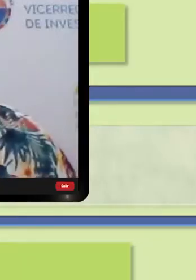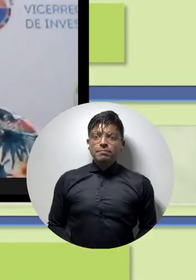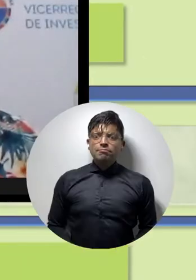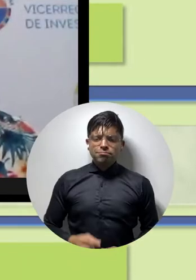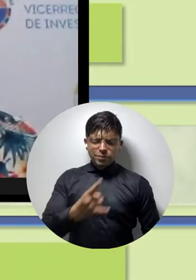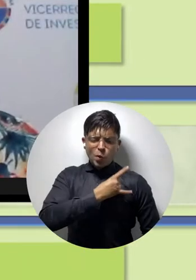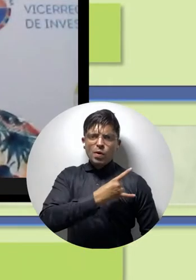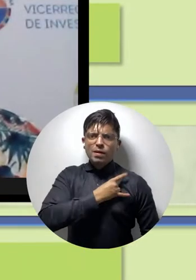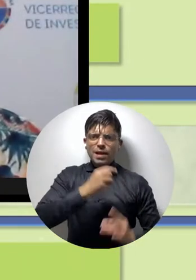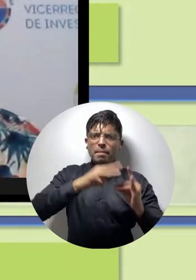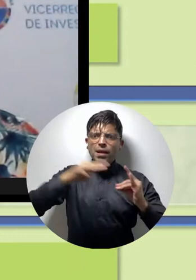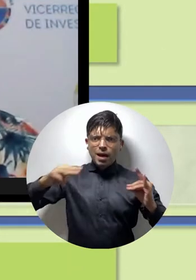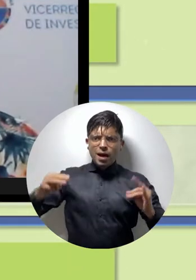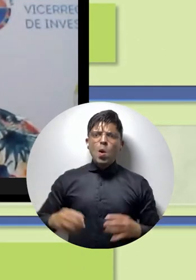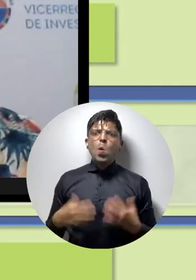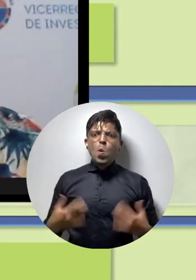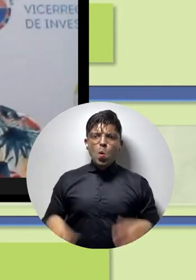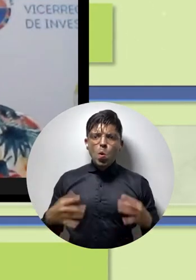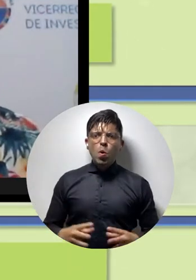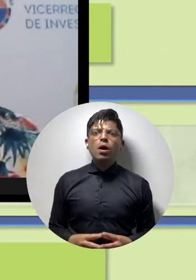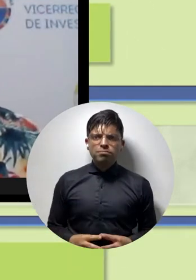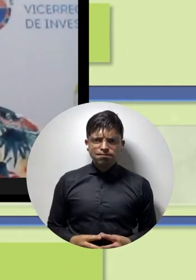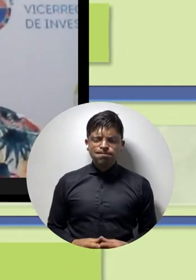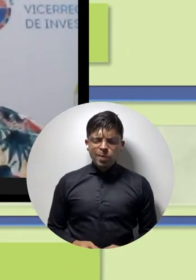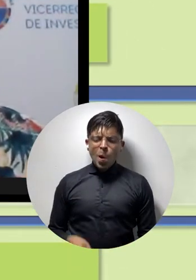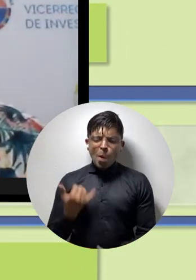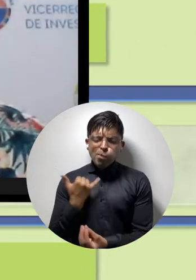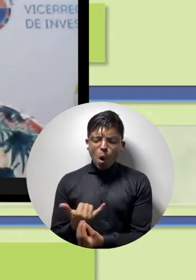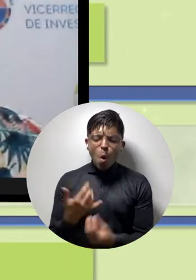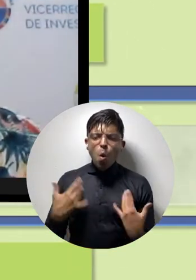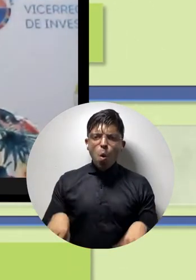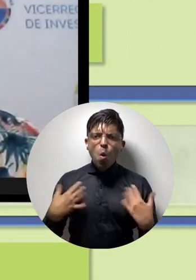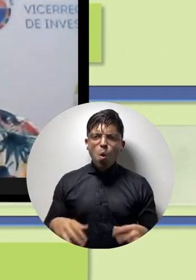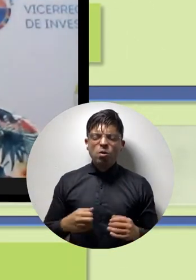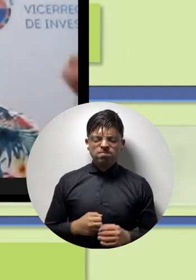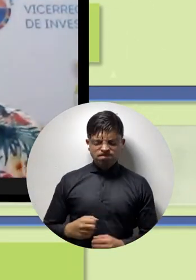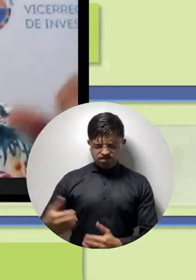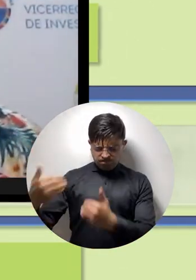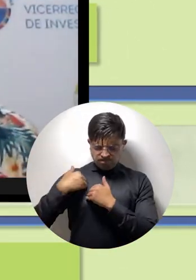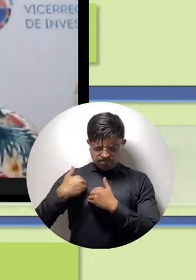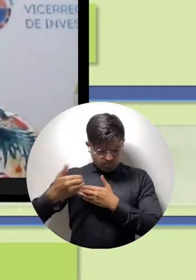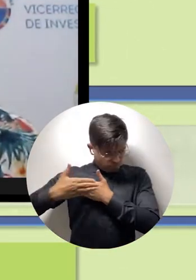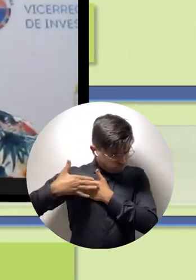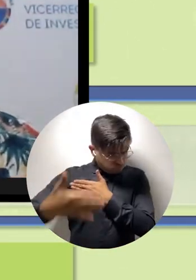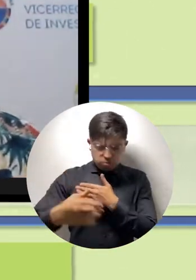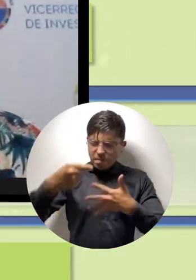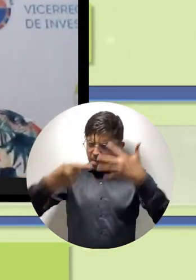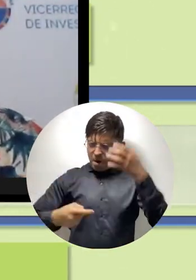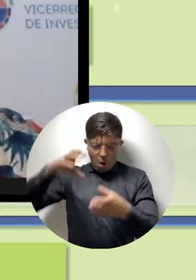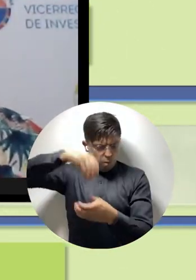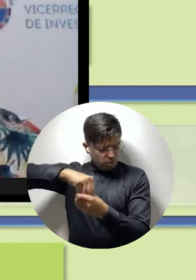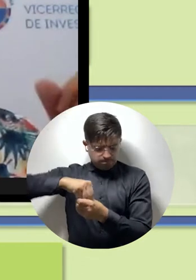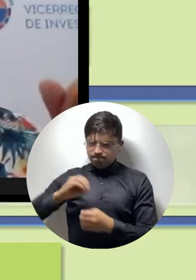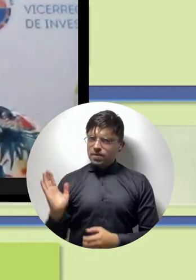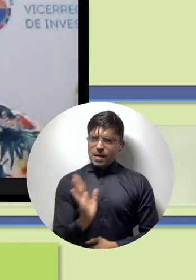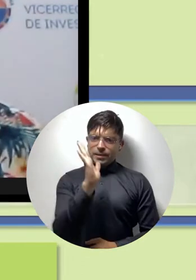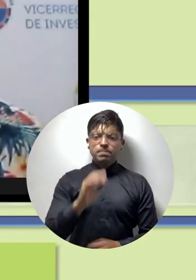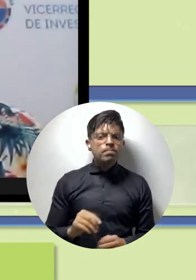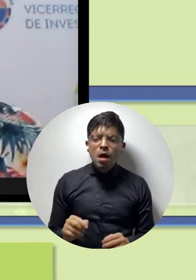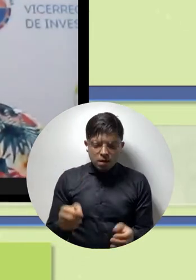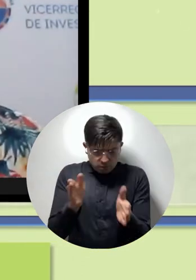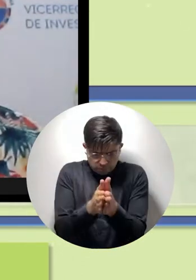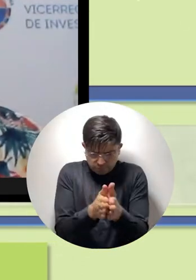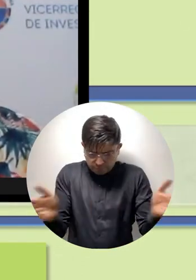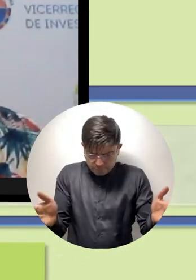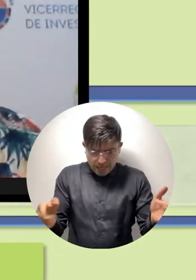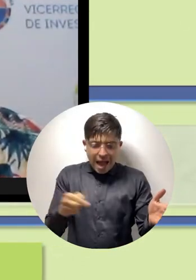Para la Universidad del Magdalena, en su objeto misional, es parte integral de su esencia. Está concebido